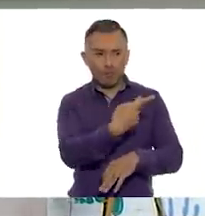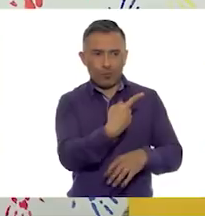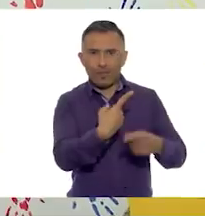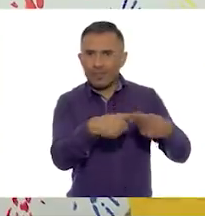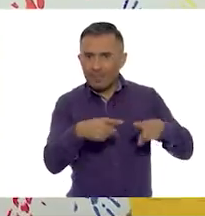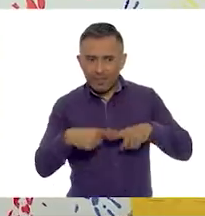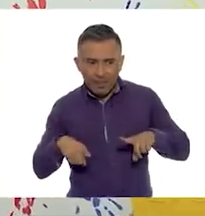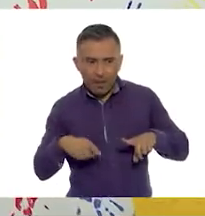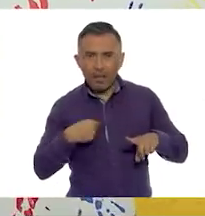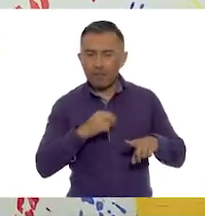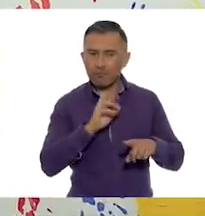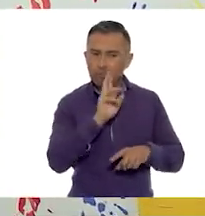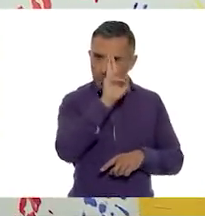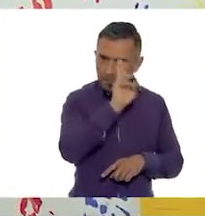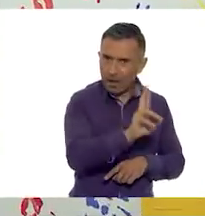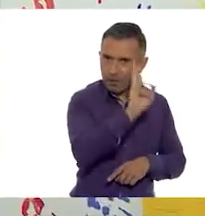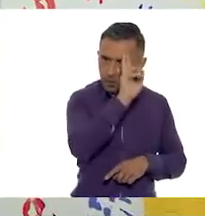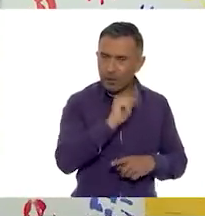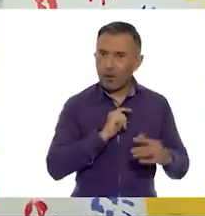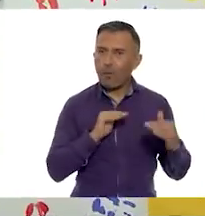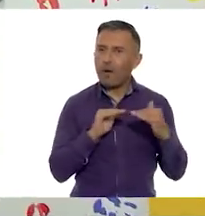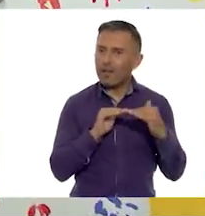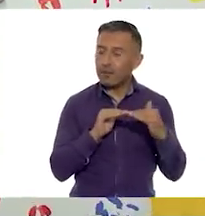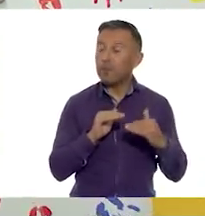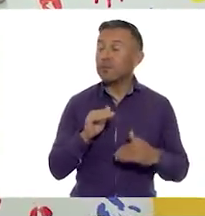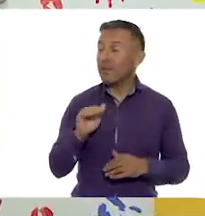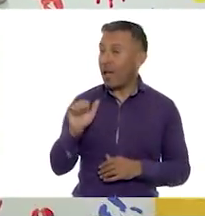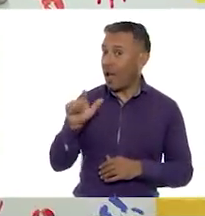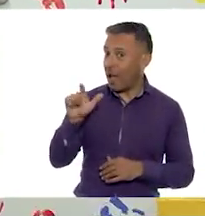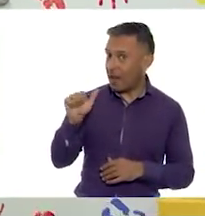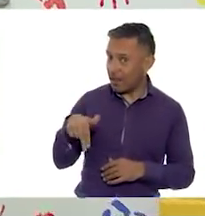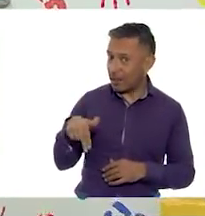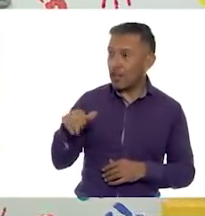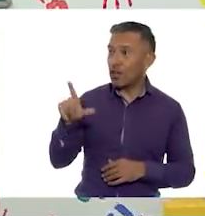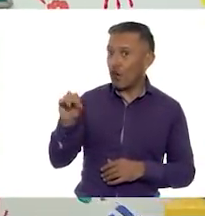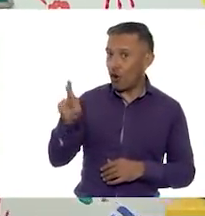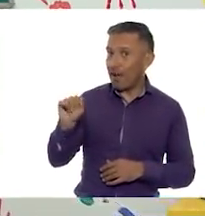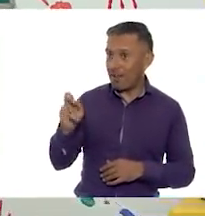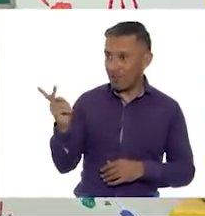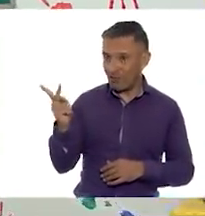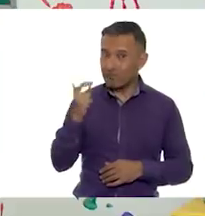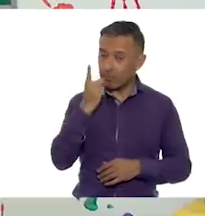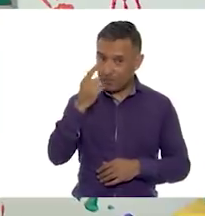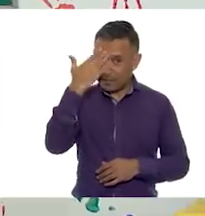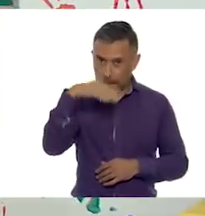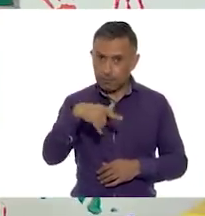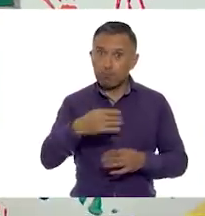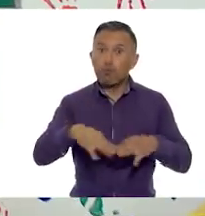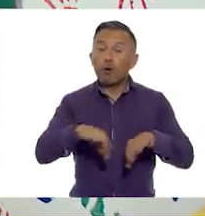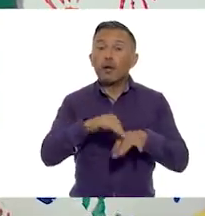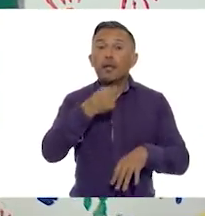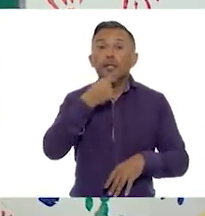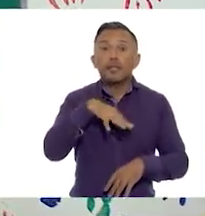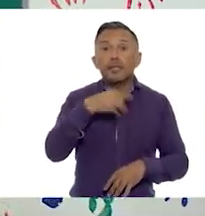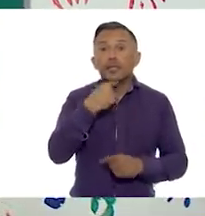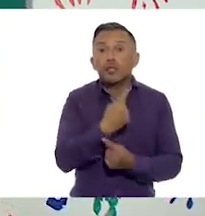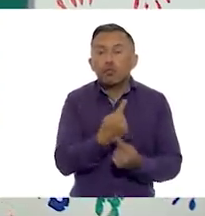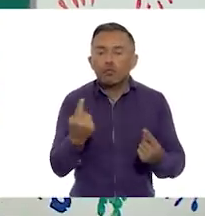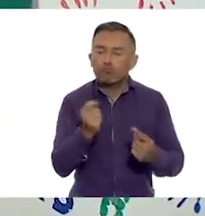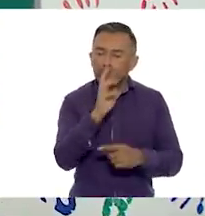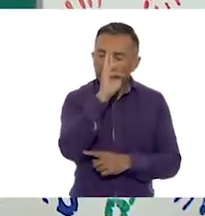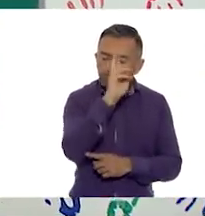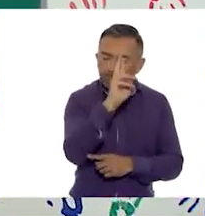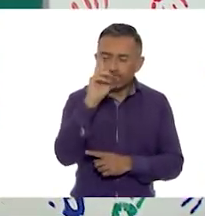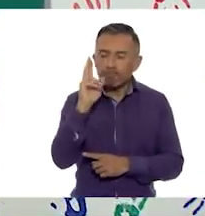respeto. Es que para Alan y Nora es muy importante ayudar a las niñas y niños para comprender en qué consisten estos valores,